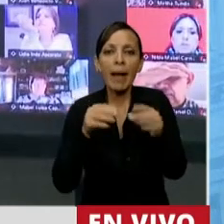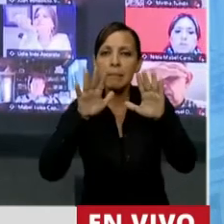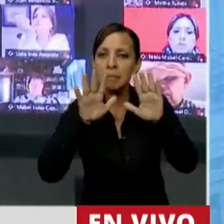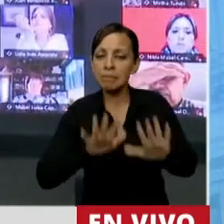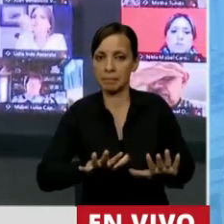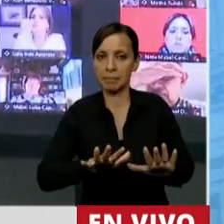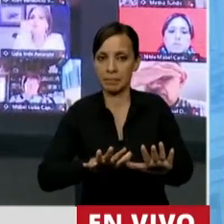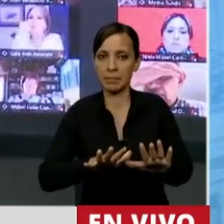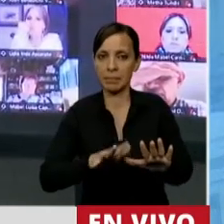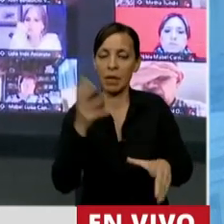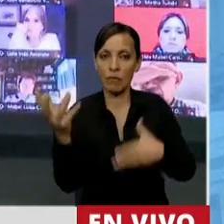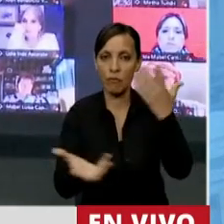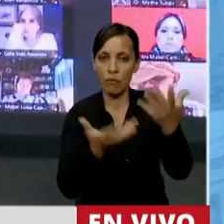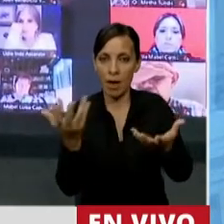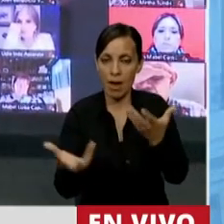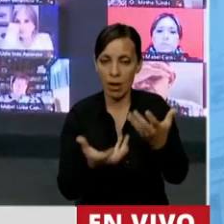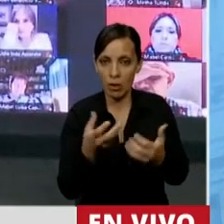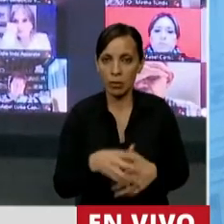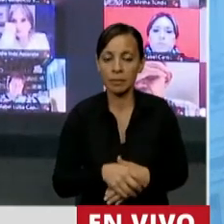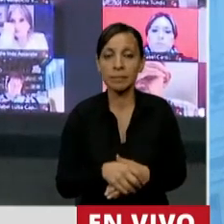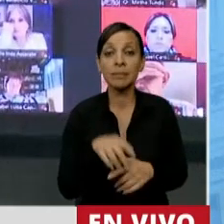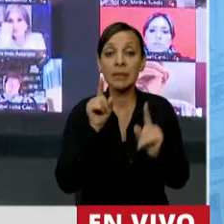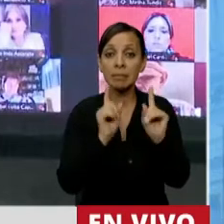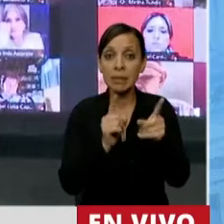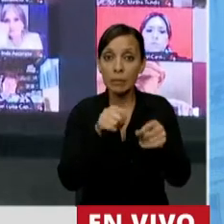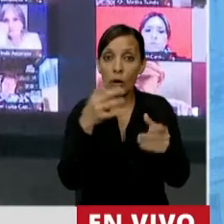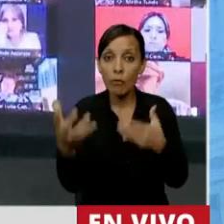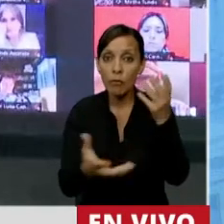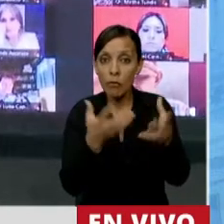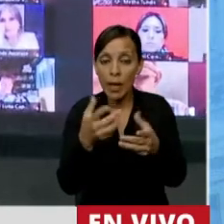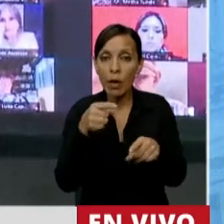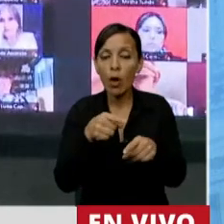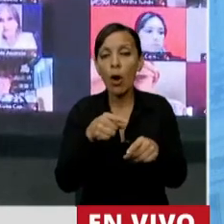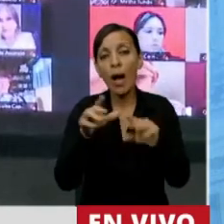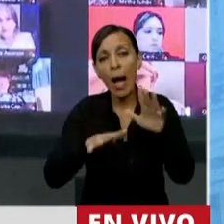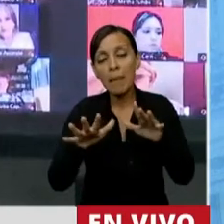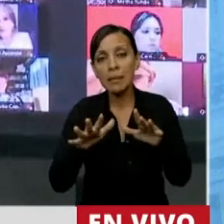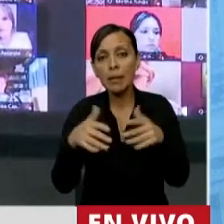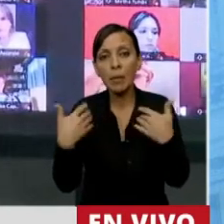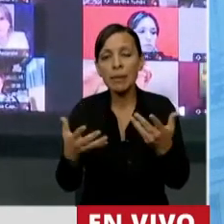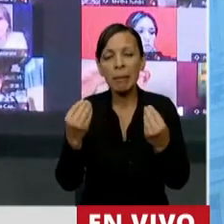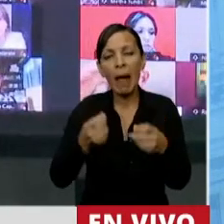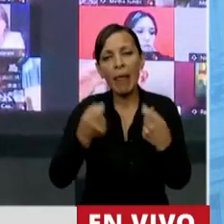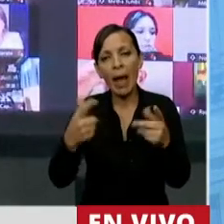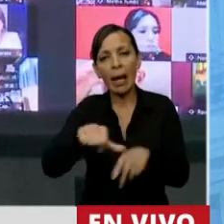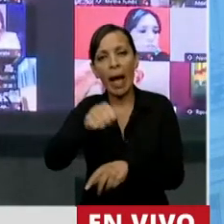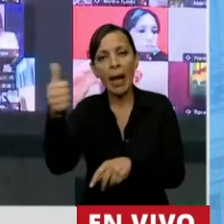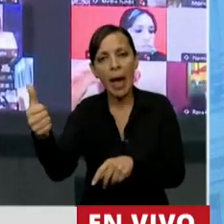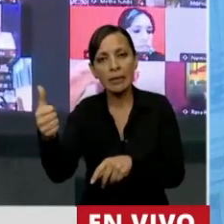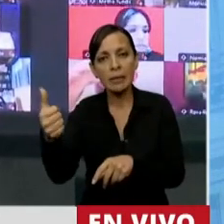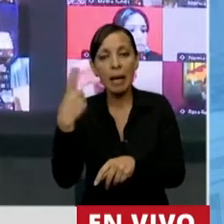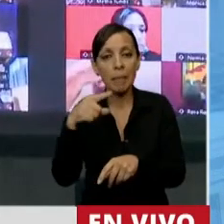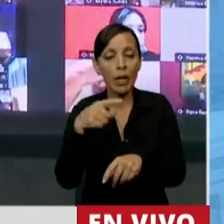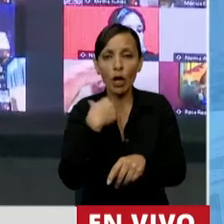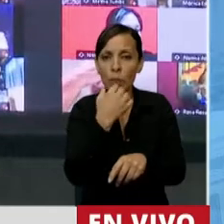el fuego que muchas veces utiliza para poder maximizar las ganancias a costa de destruir